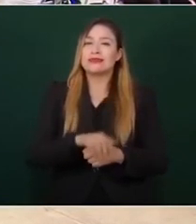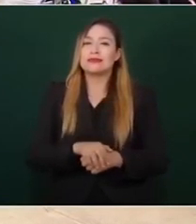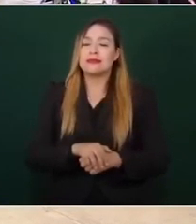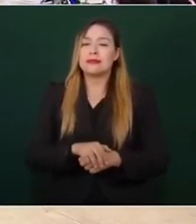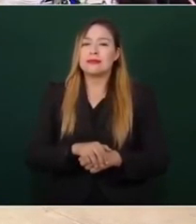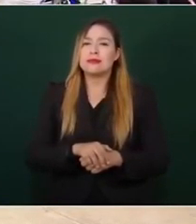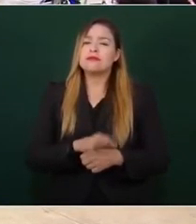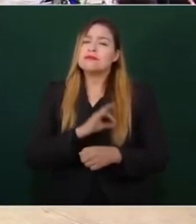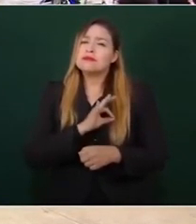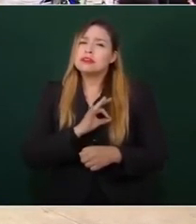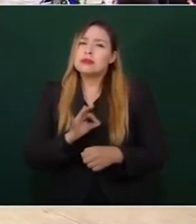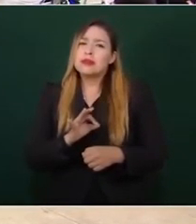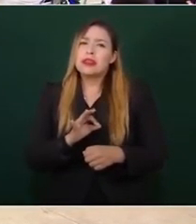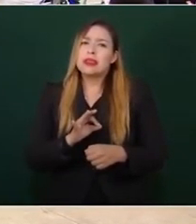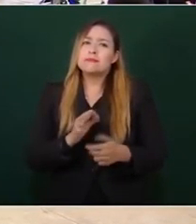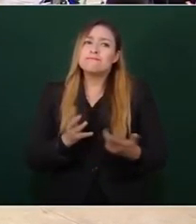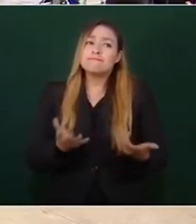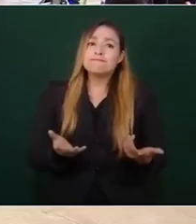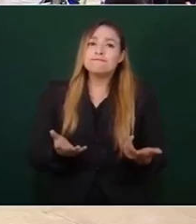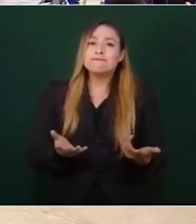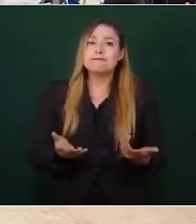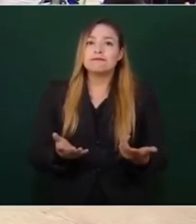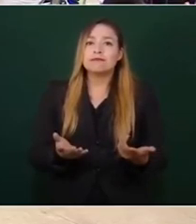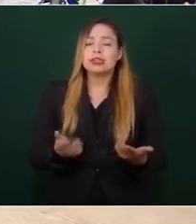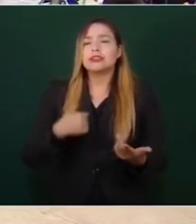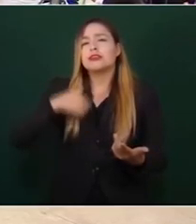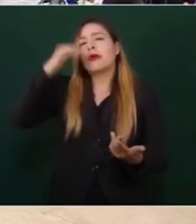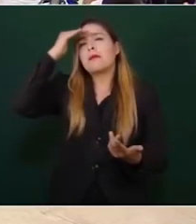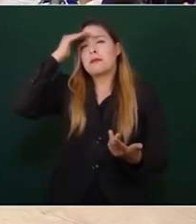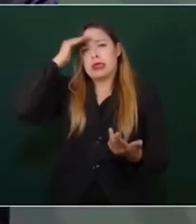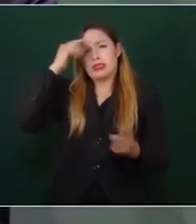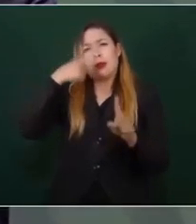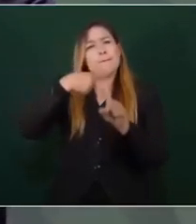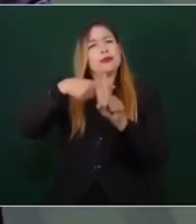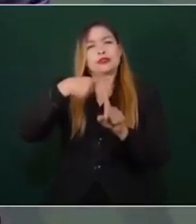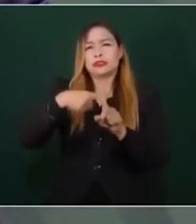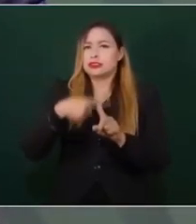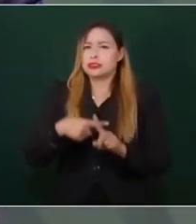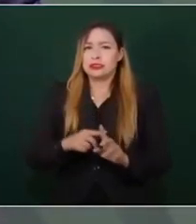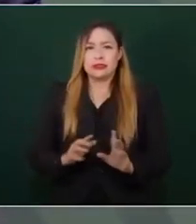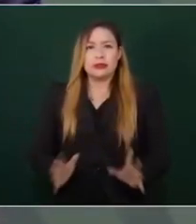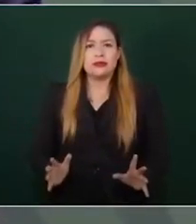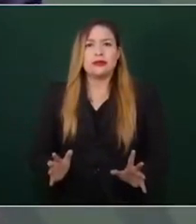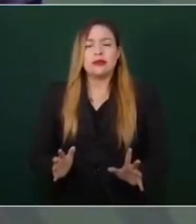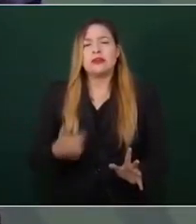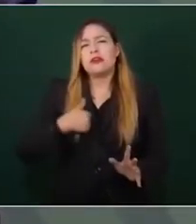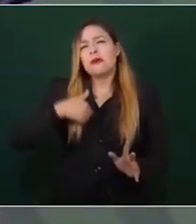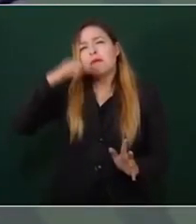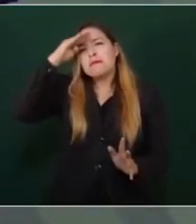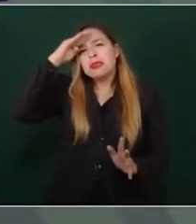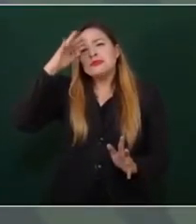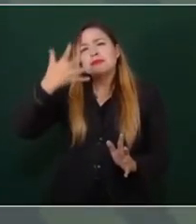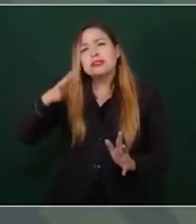yo optimistamente pienso, dos meses,